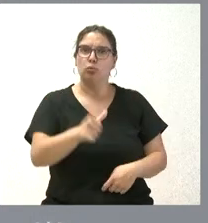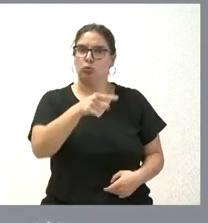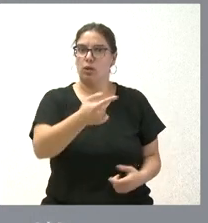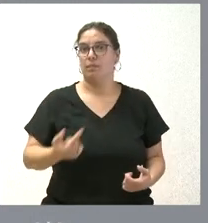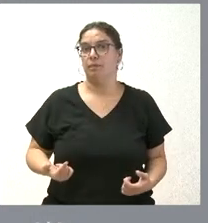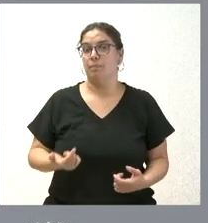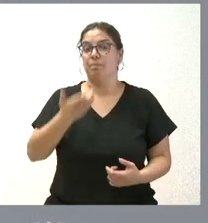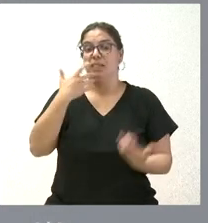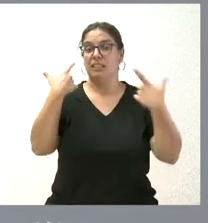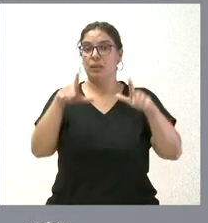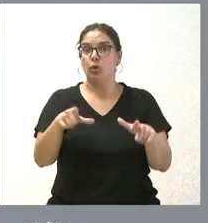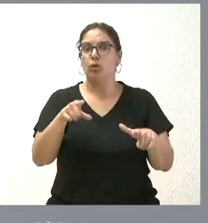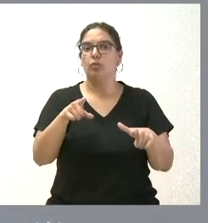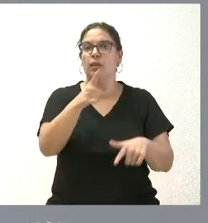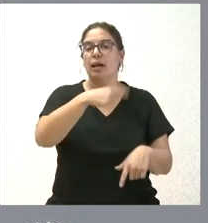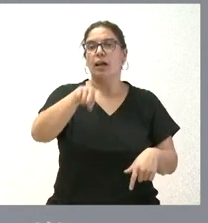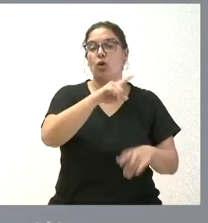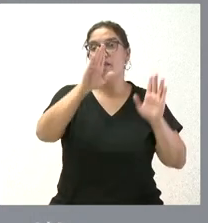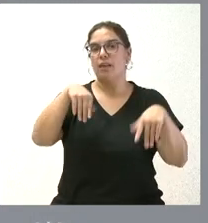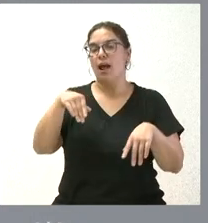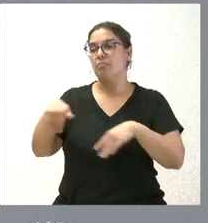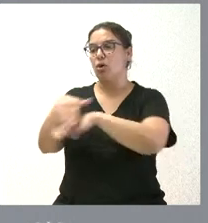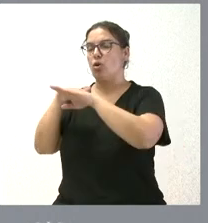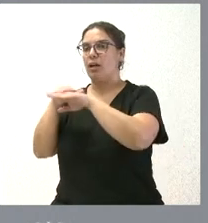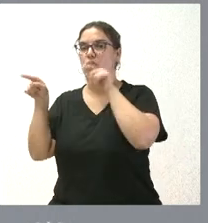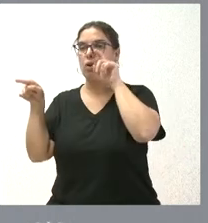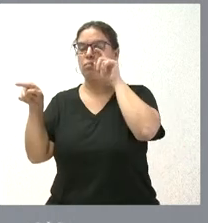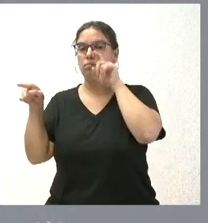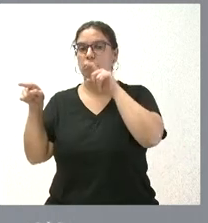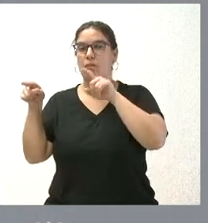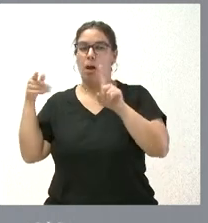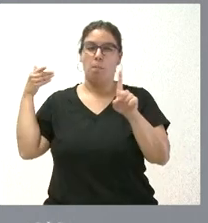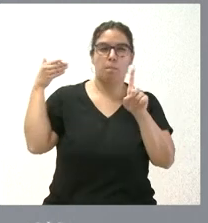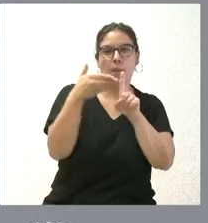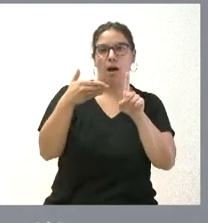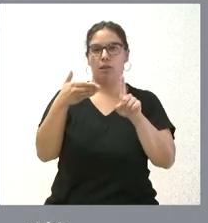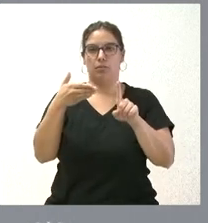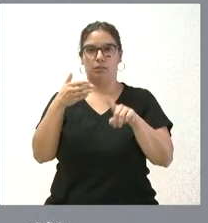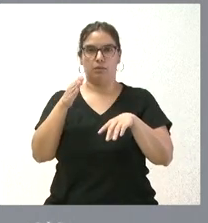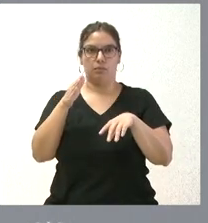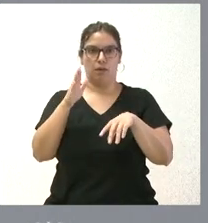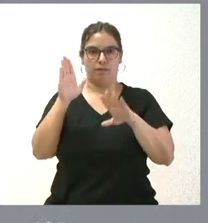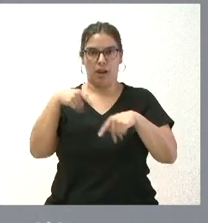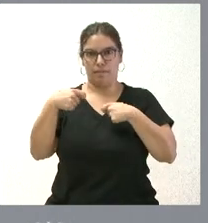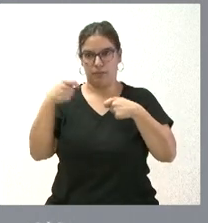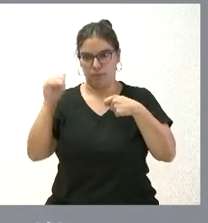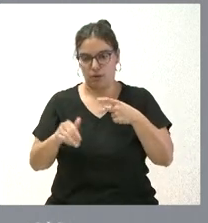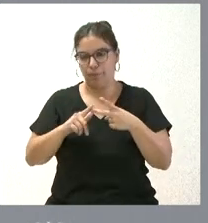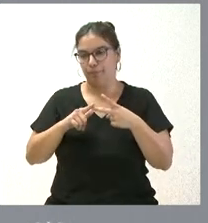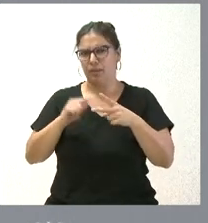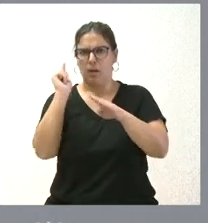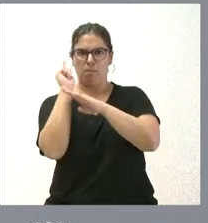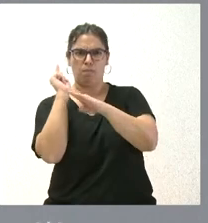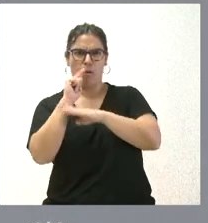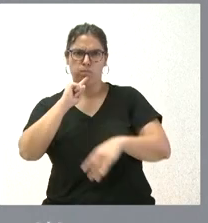Cuando hay un sector productivo que lo que recibe del Gobierno es ataques desde el punto de vista de consumo, críticas en relación